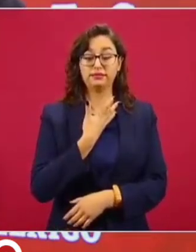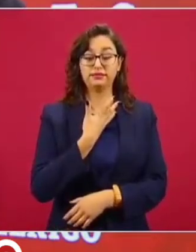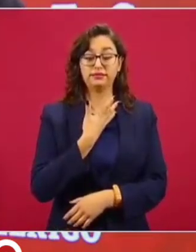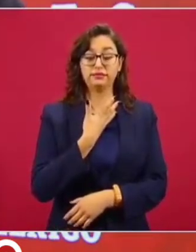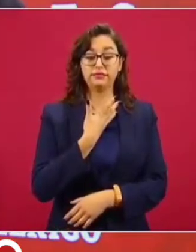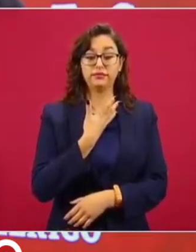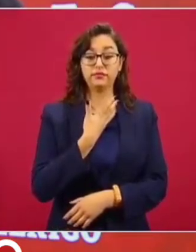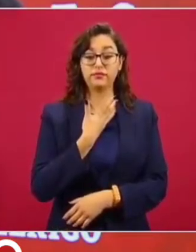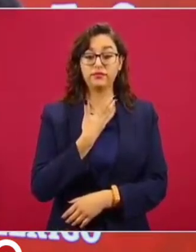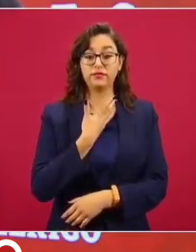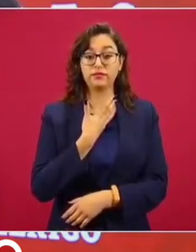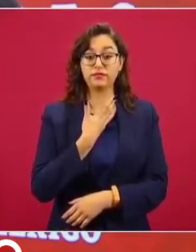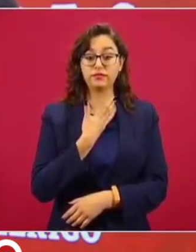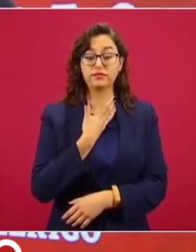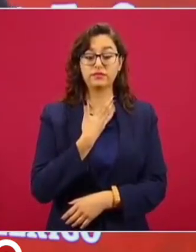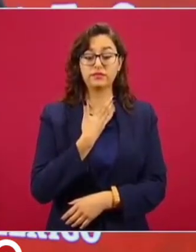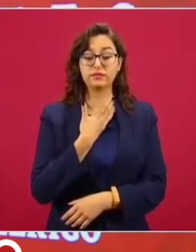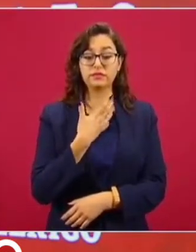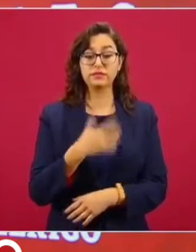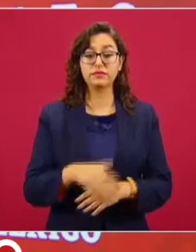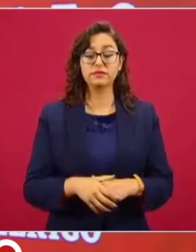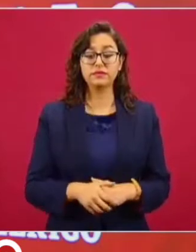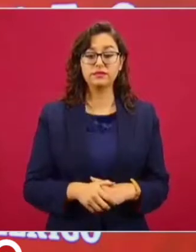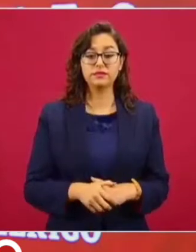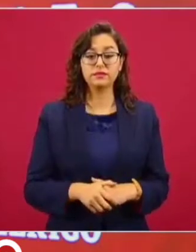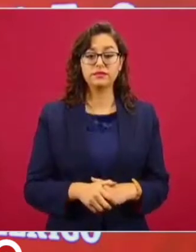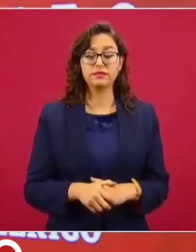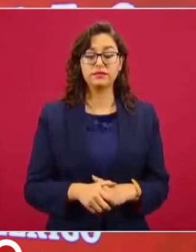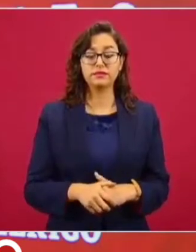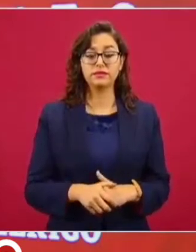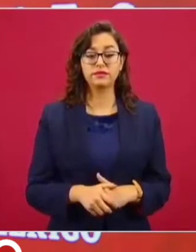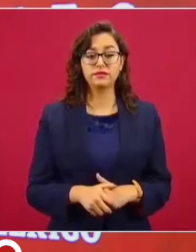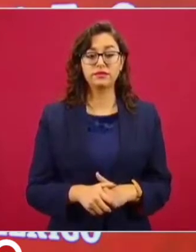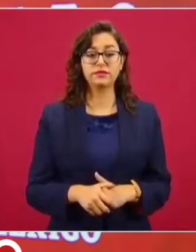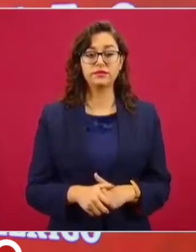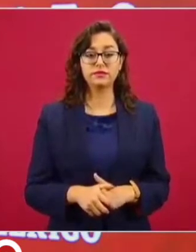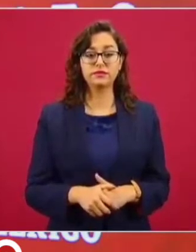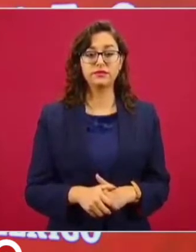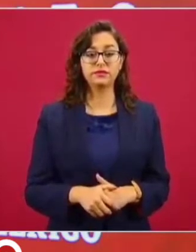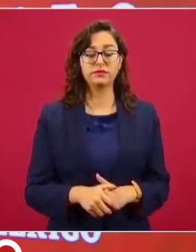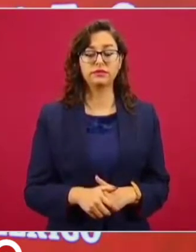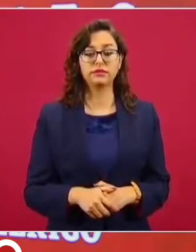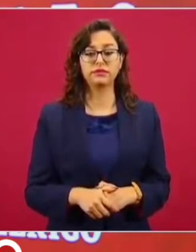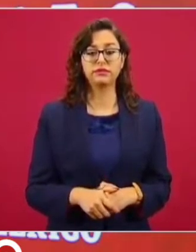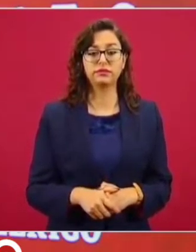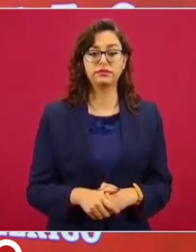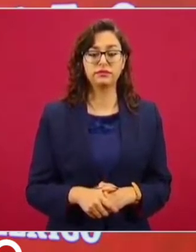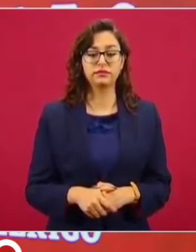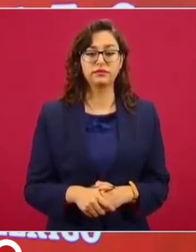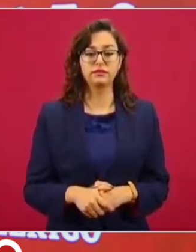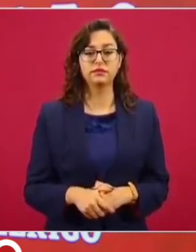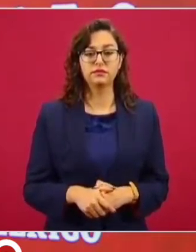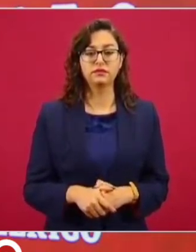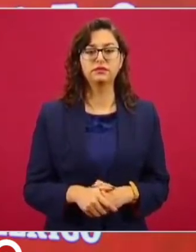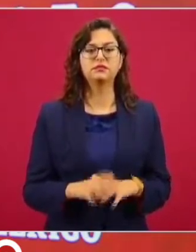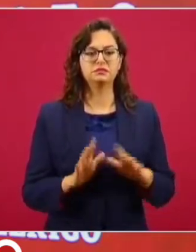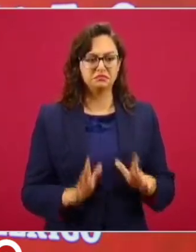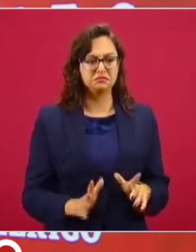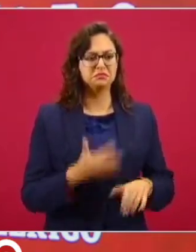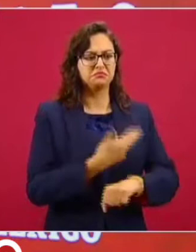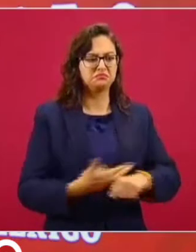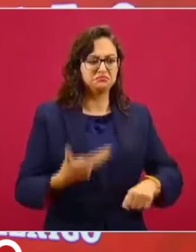se están llevando a cabo acciones para tener una buena